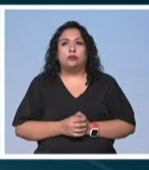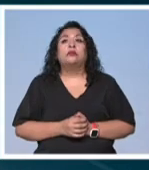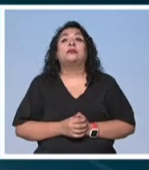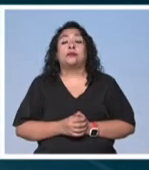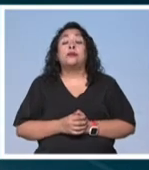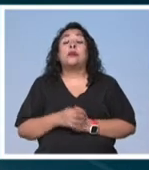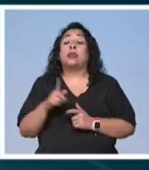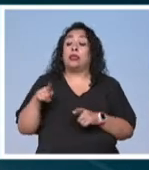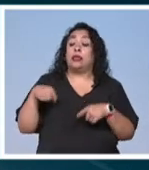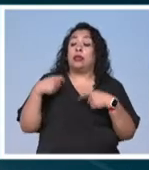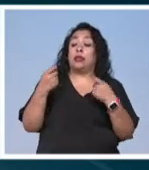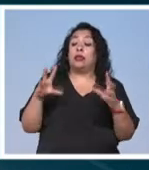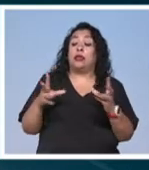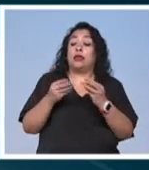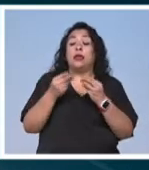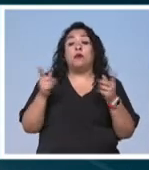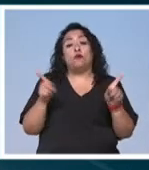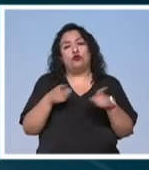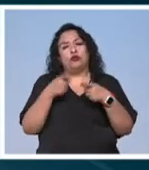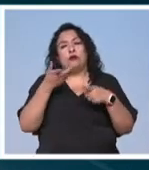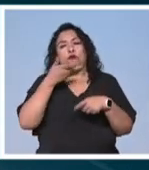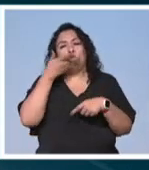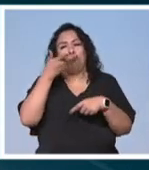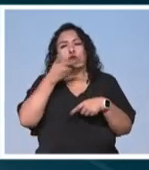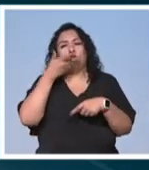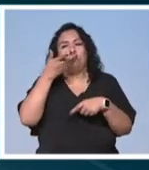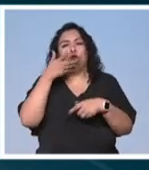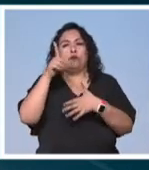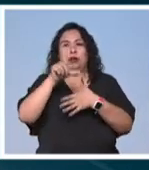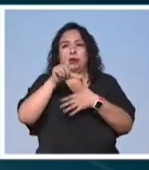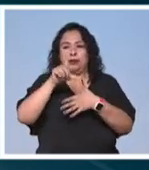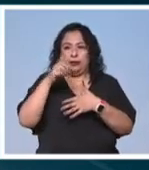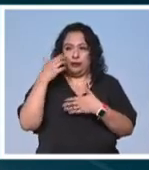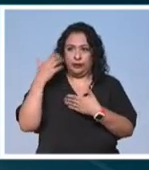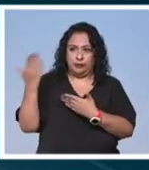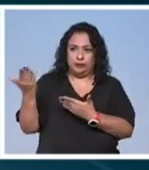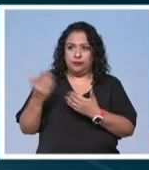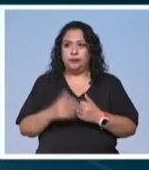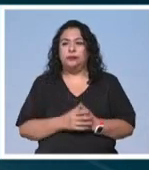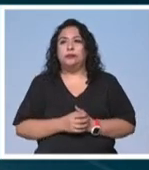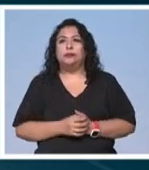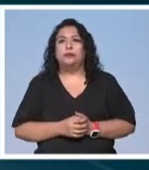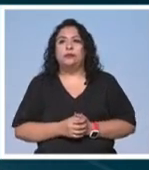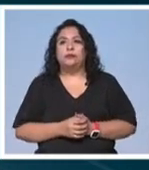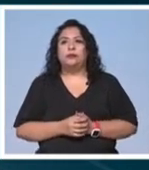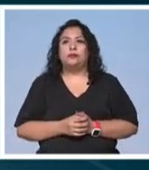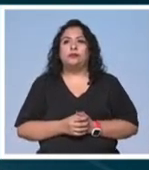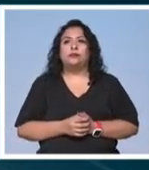Este legado se conforma de ritmos y tradiciones latinas vamos a conocerlo